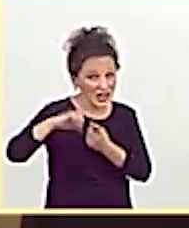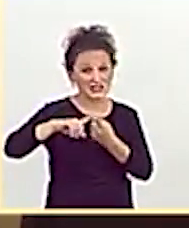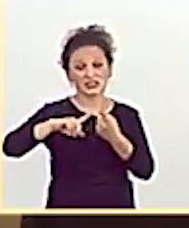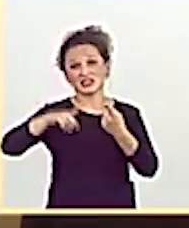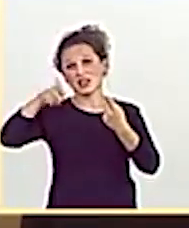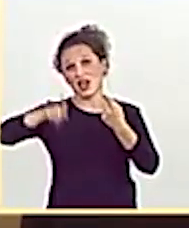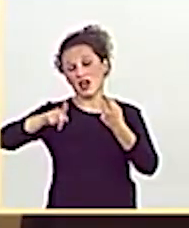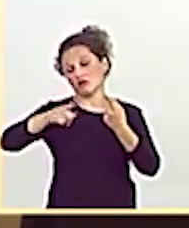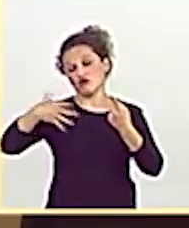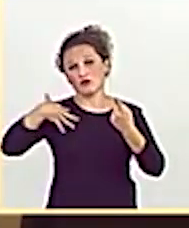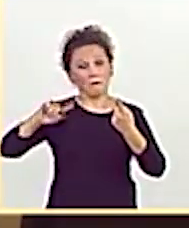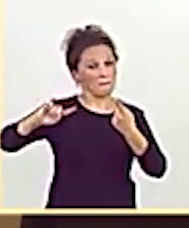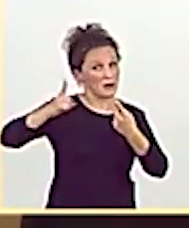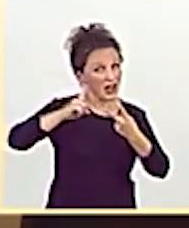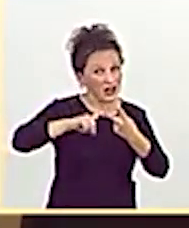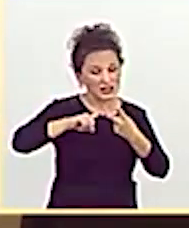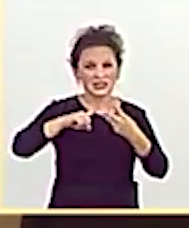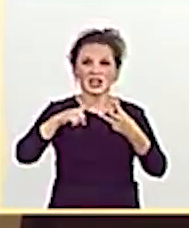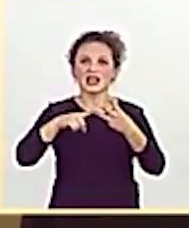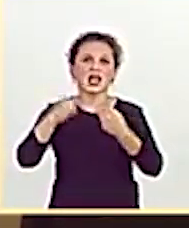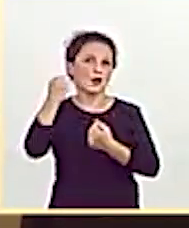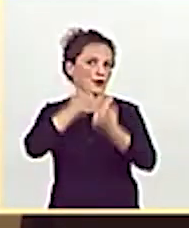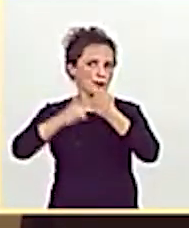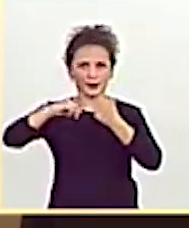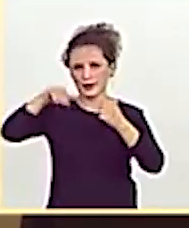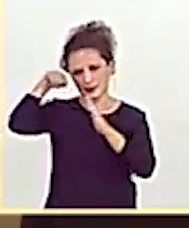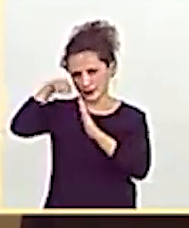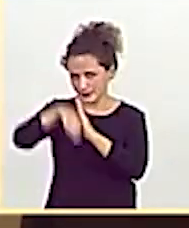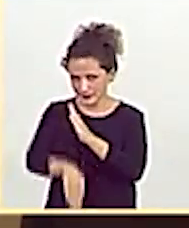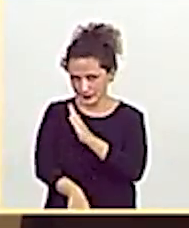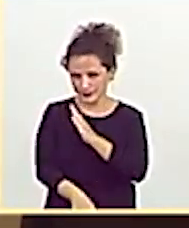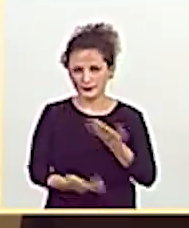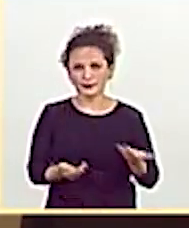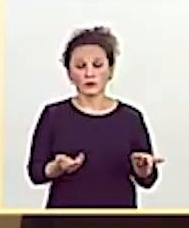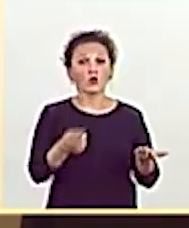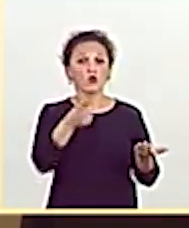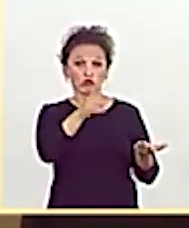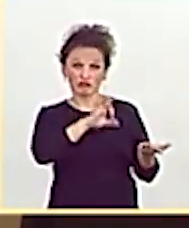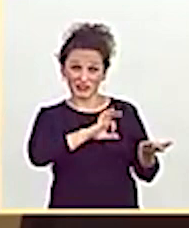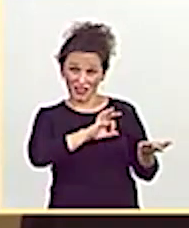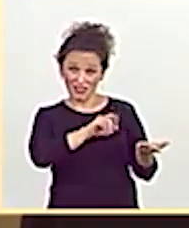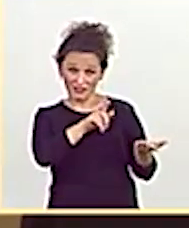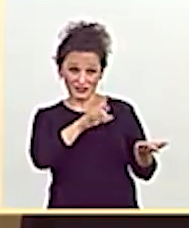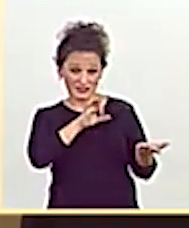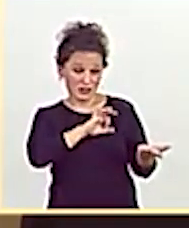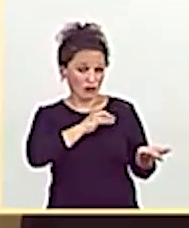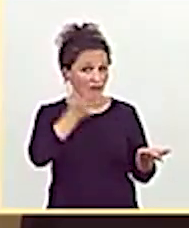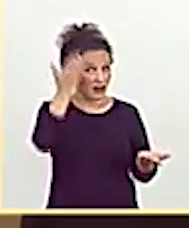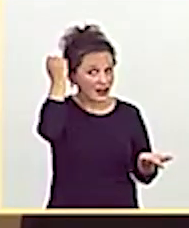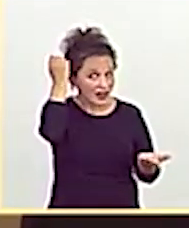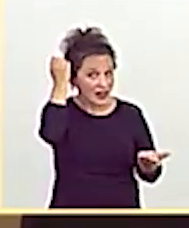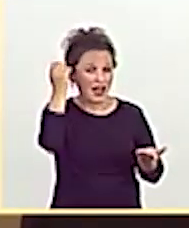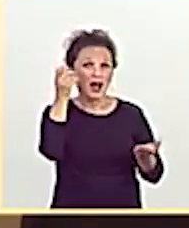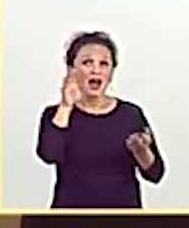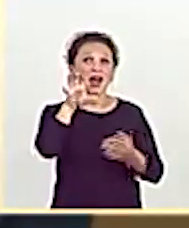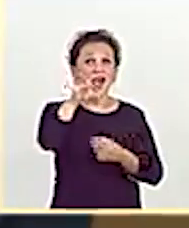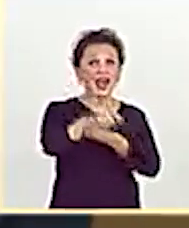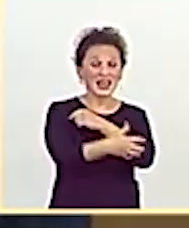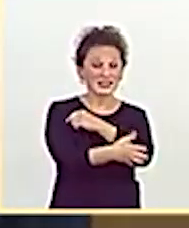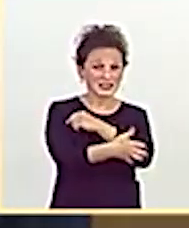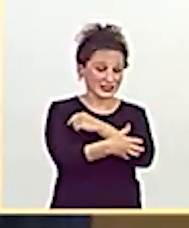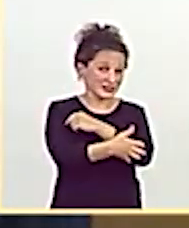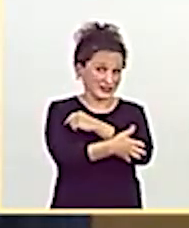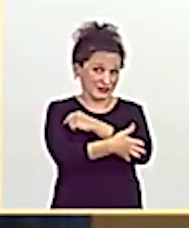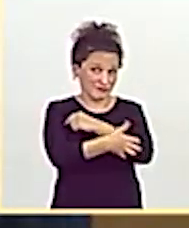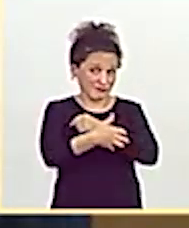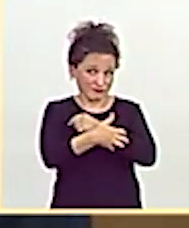economía va peor. Usted, usted, señor Iglesias, está empobreciendo España. Usted está arruinando